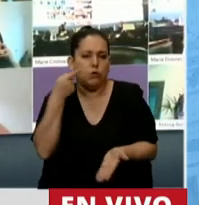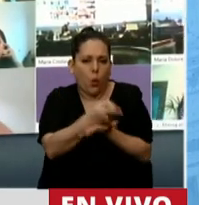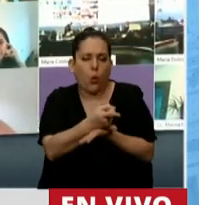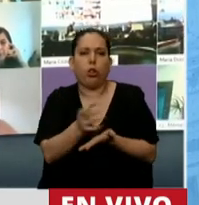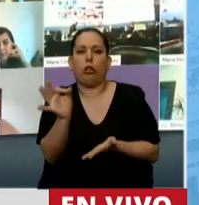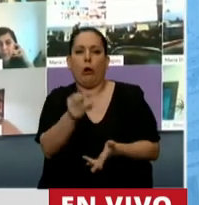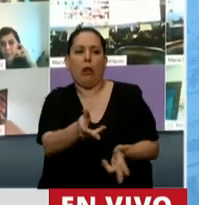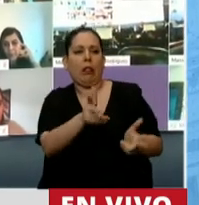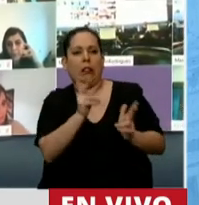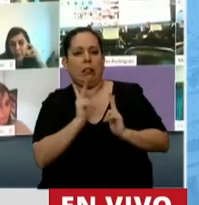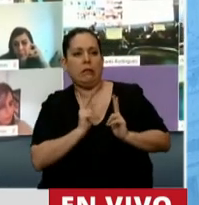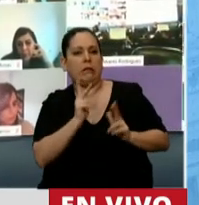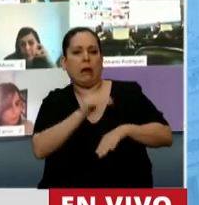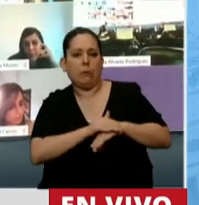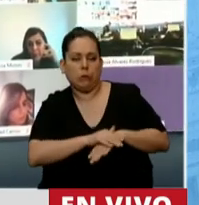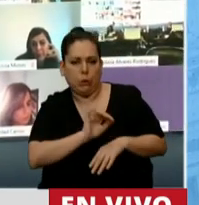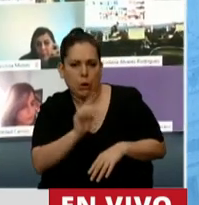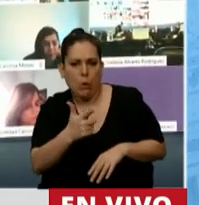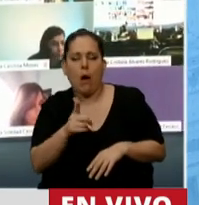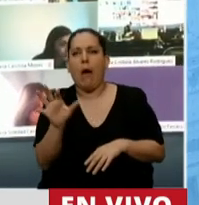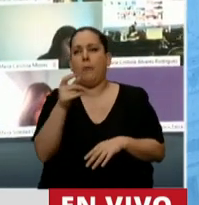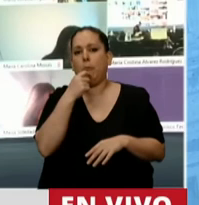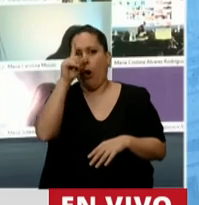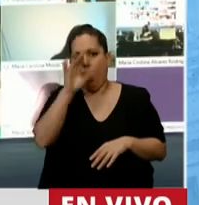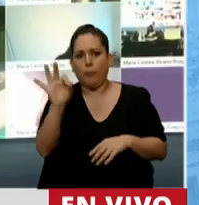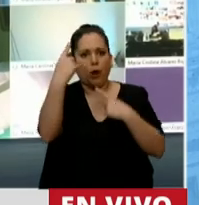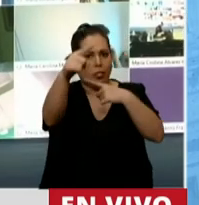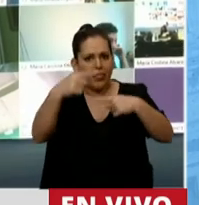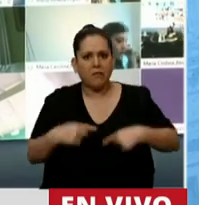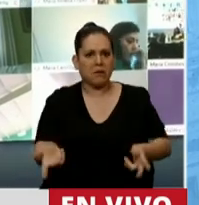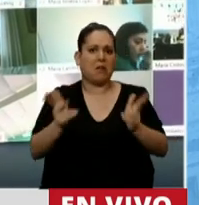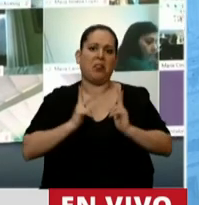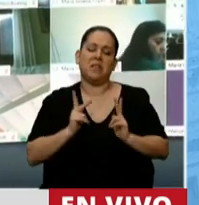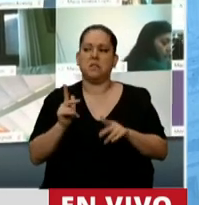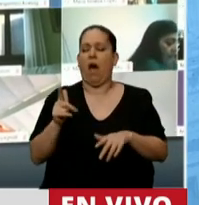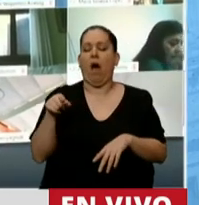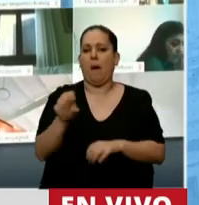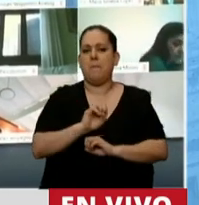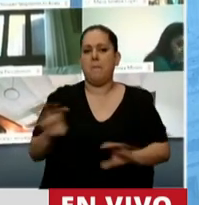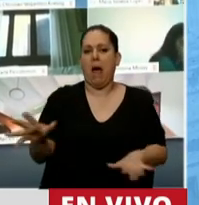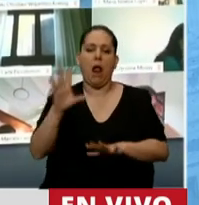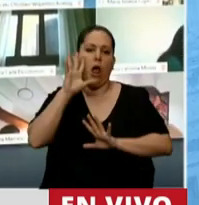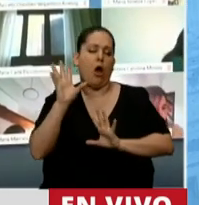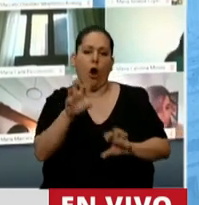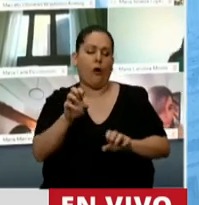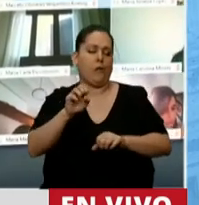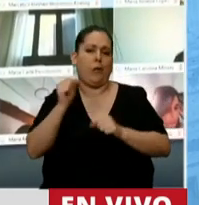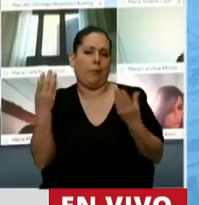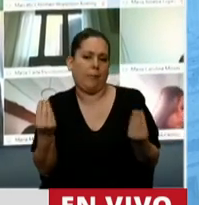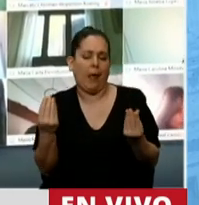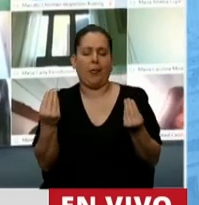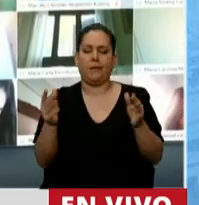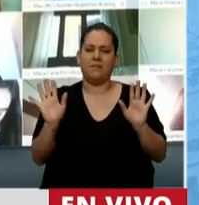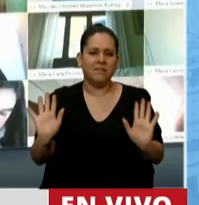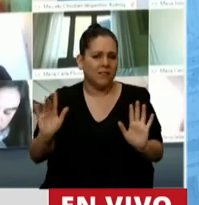irresponsables o de canalles quienes tuviéramos una política distinta. Y también se refirió al miedo. Y el miedo en la sociedad está